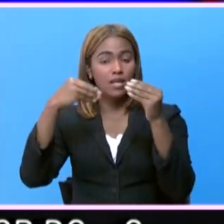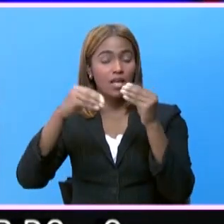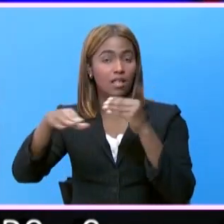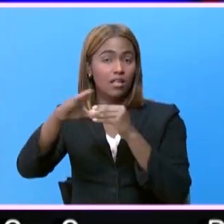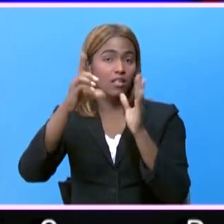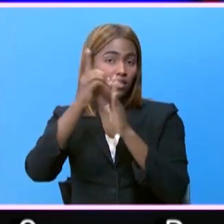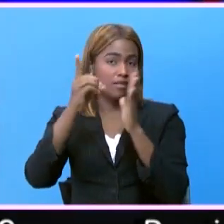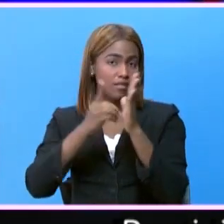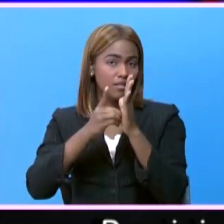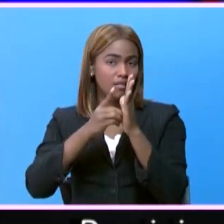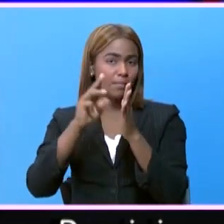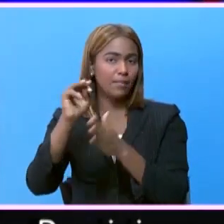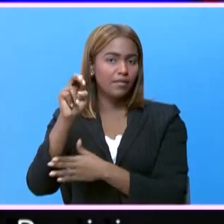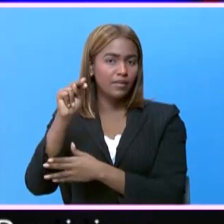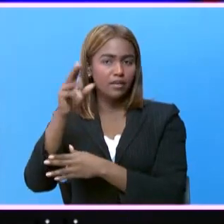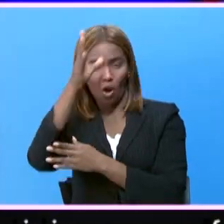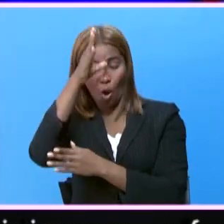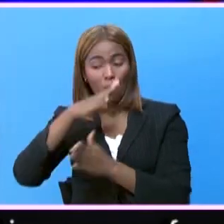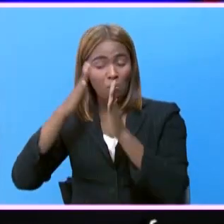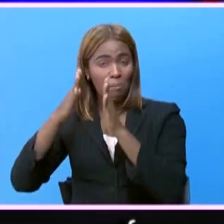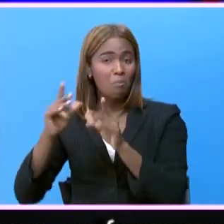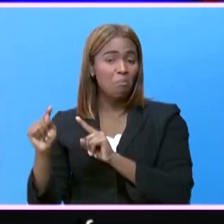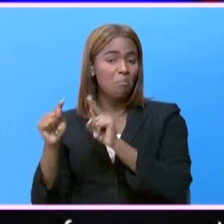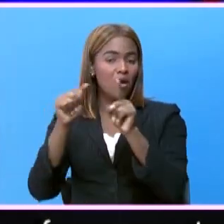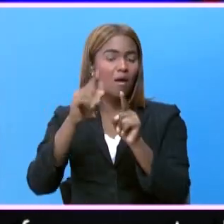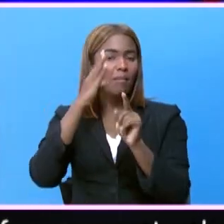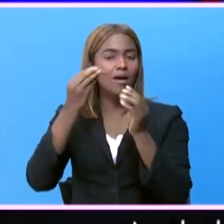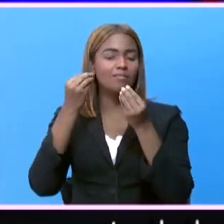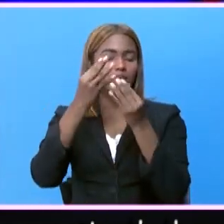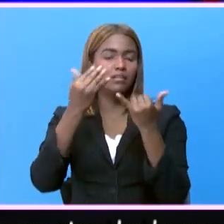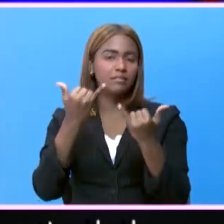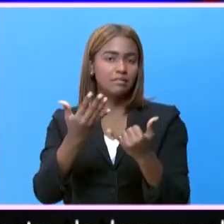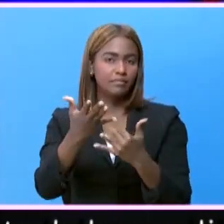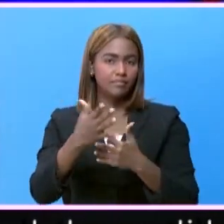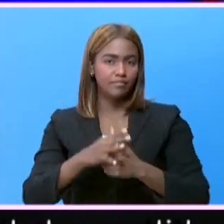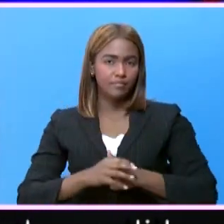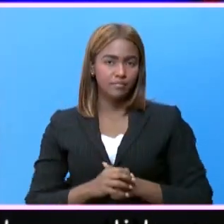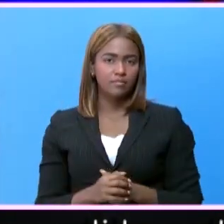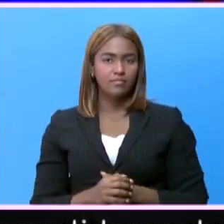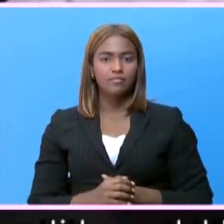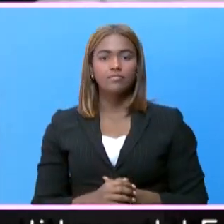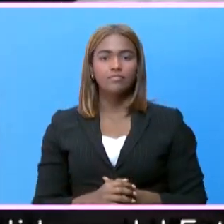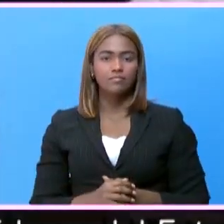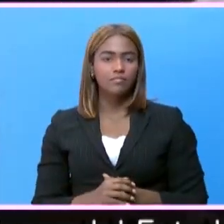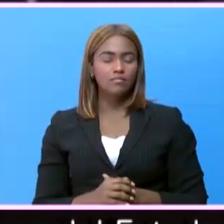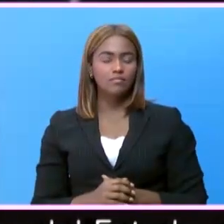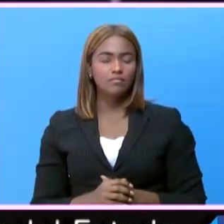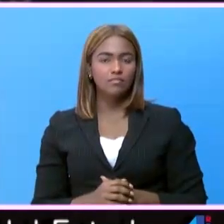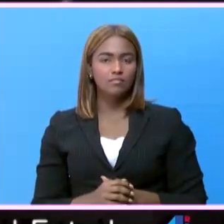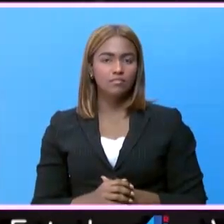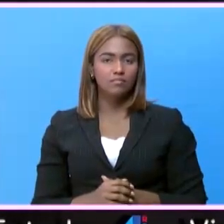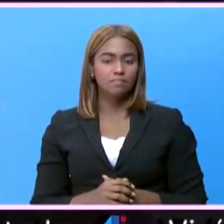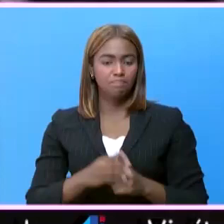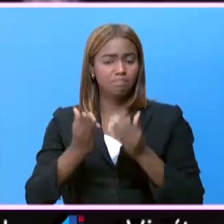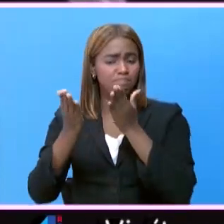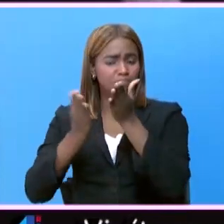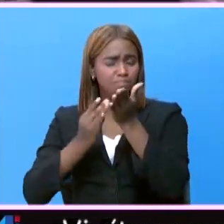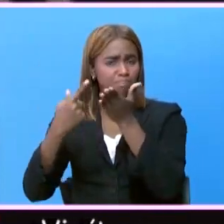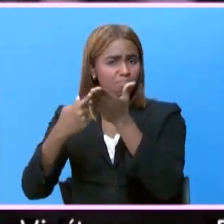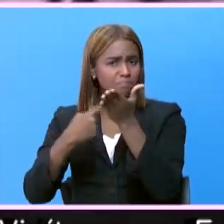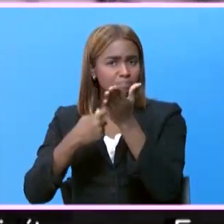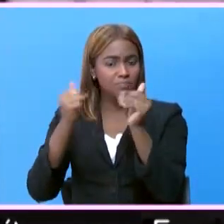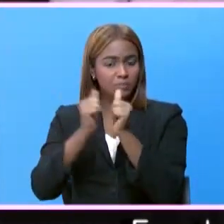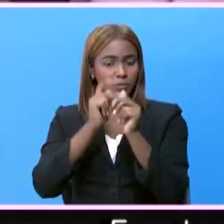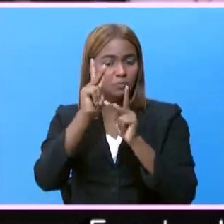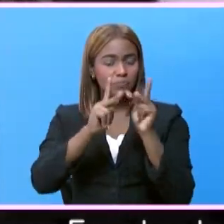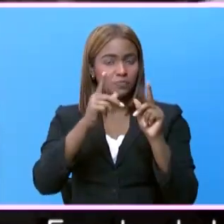Ajabón. Melvin Toribio estuvo en el lugar y nos presenta los detalles. En el marco de las conversaciones entre